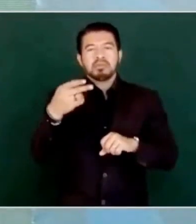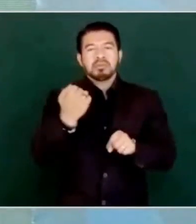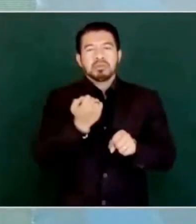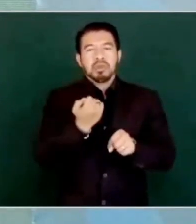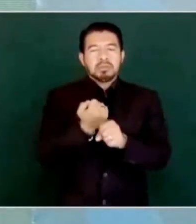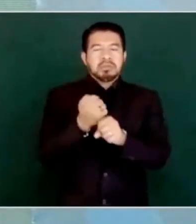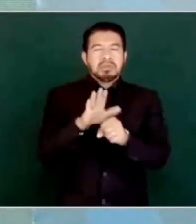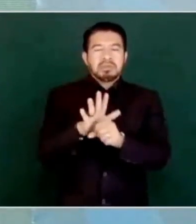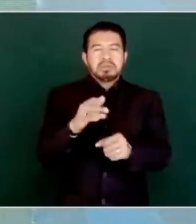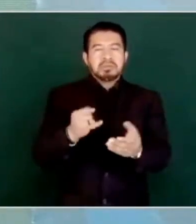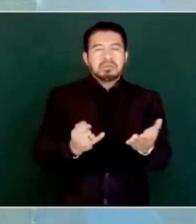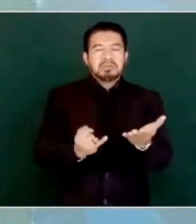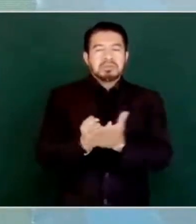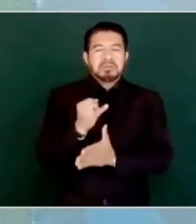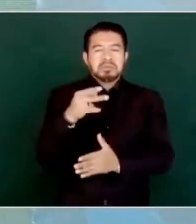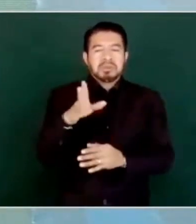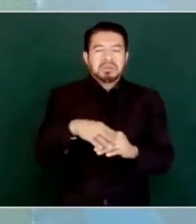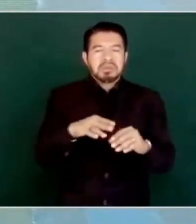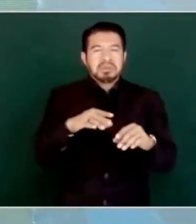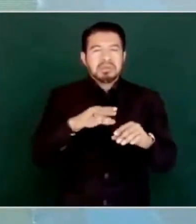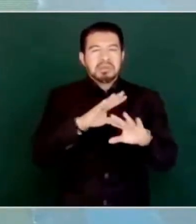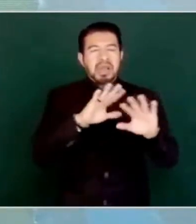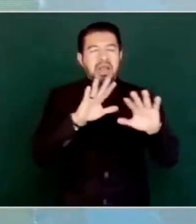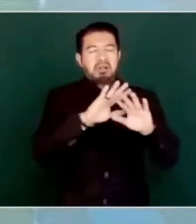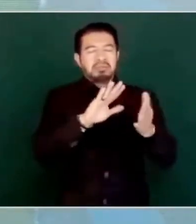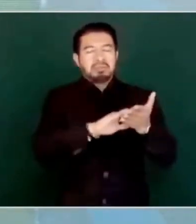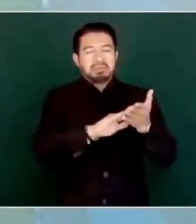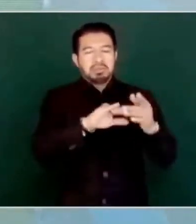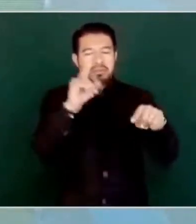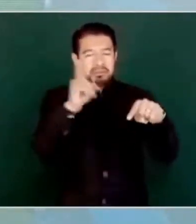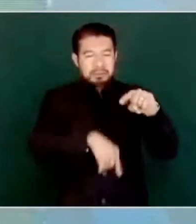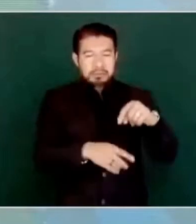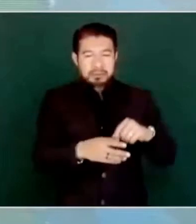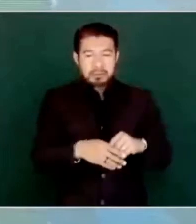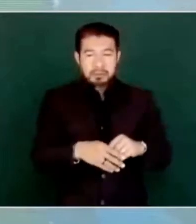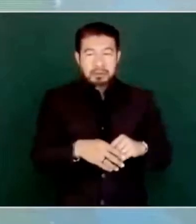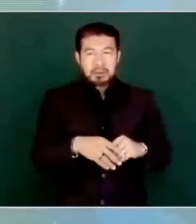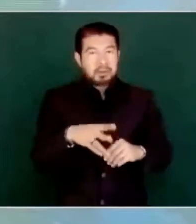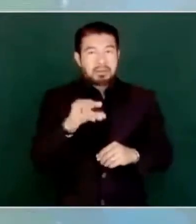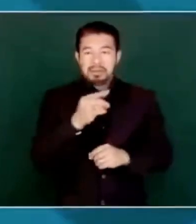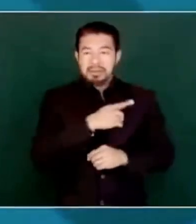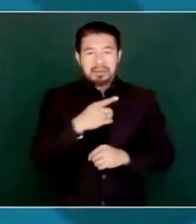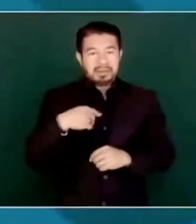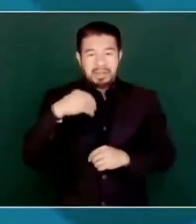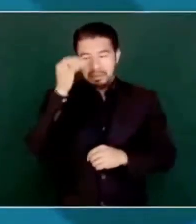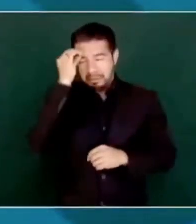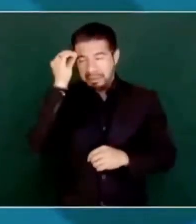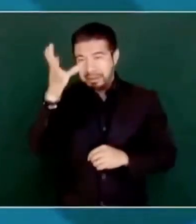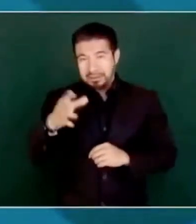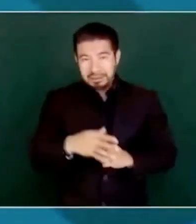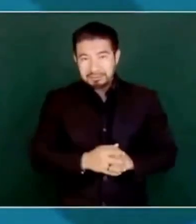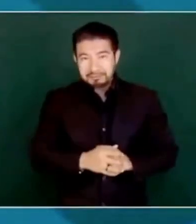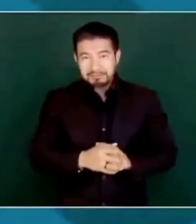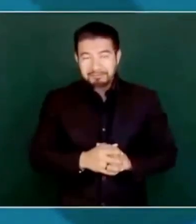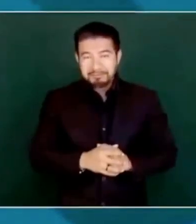Eso no debe olvidarse, porque